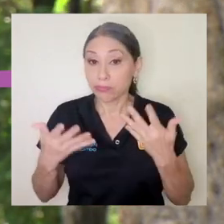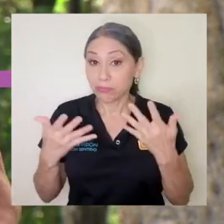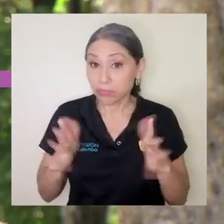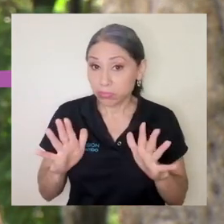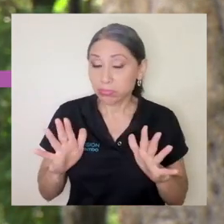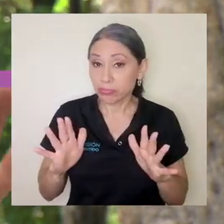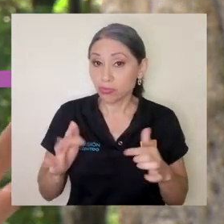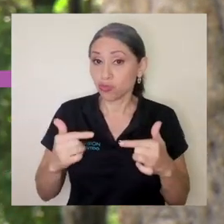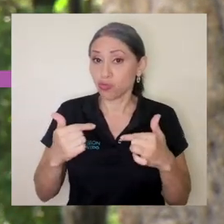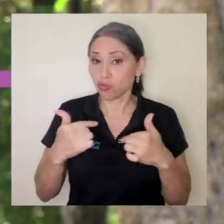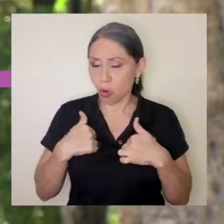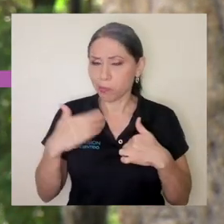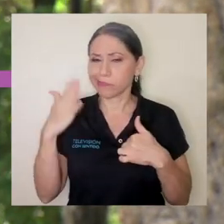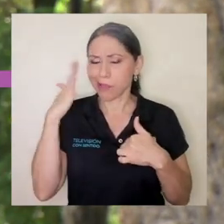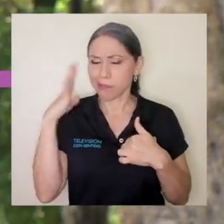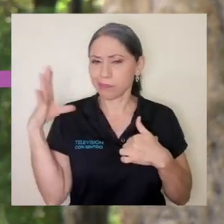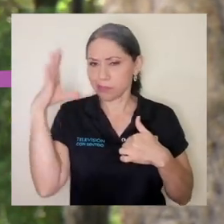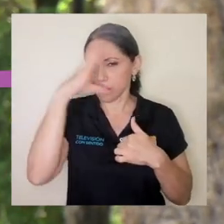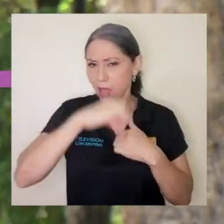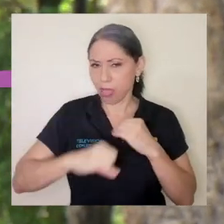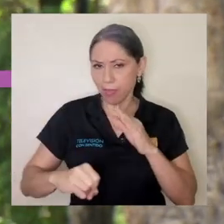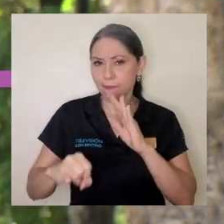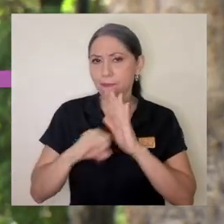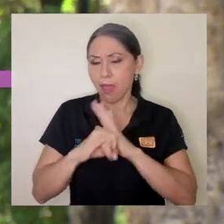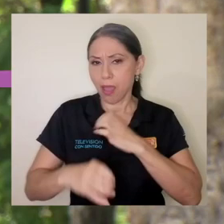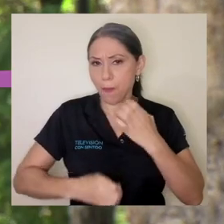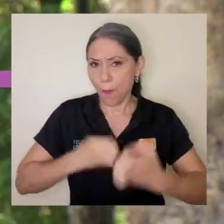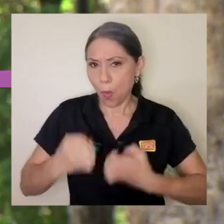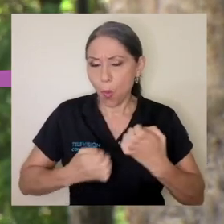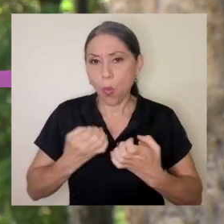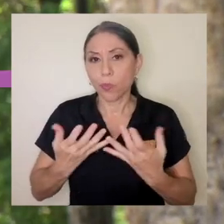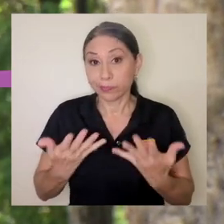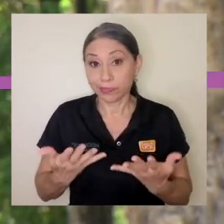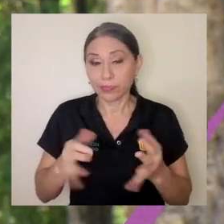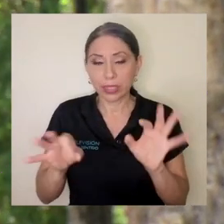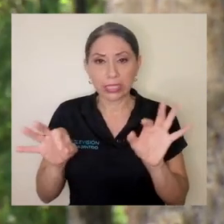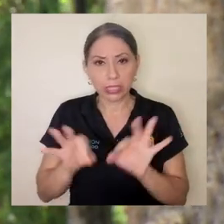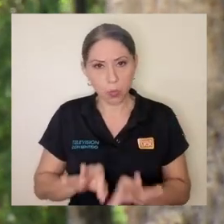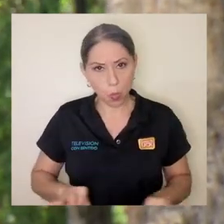una vez que yo las identifico pues es importante